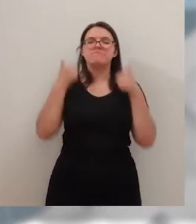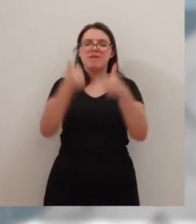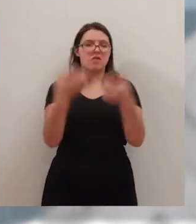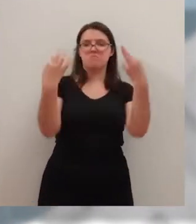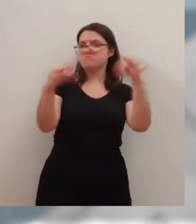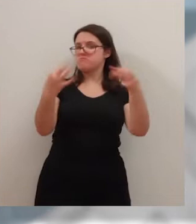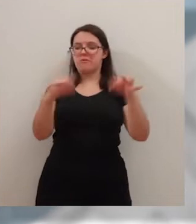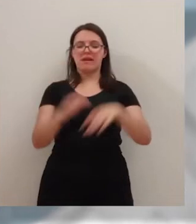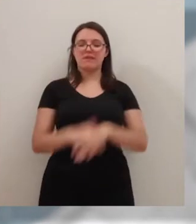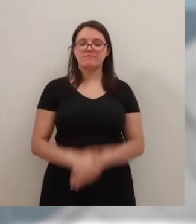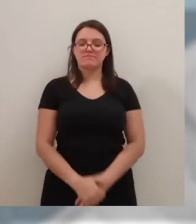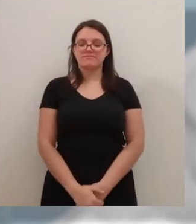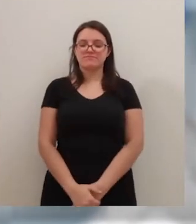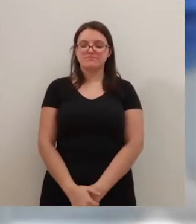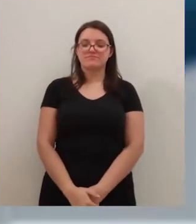con total normalidad.